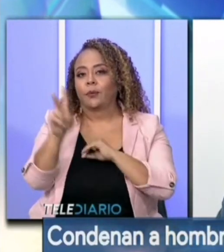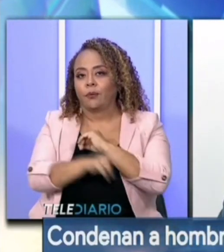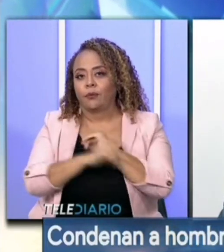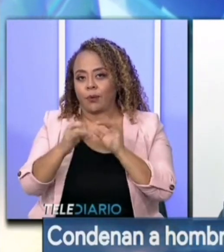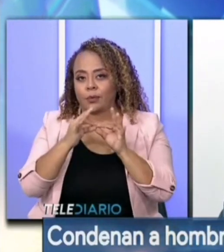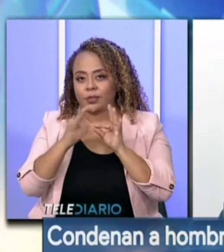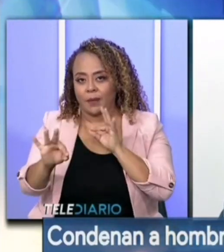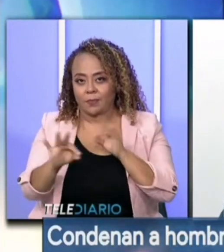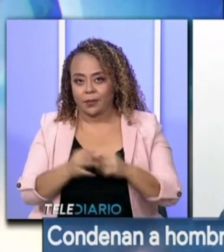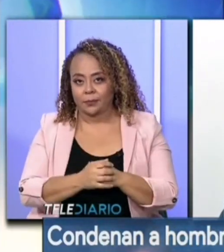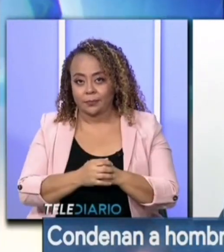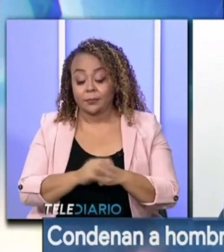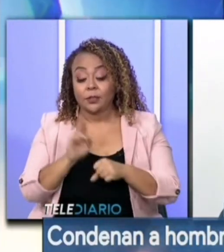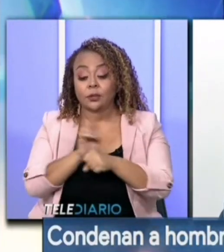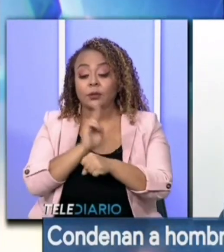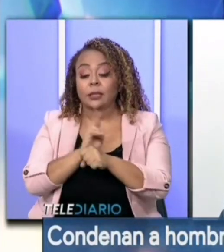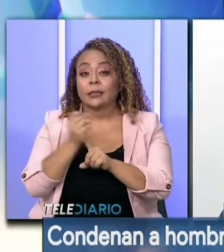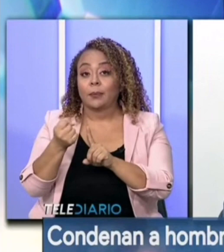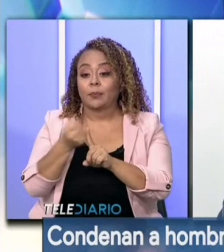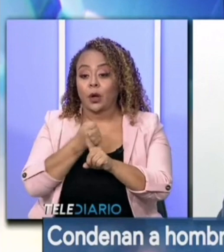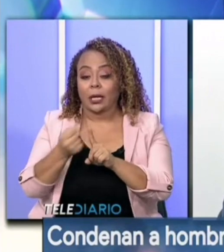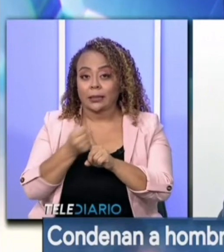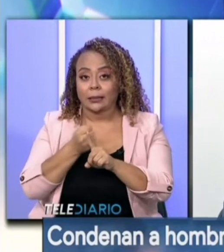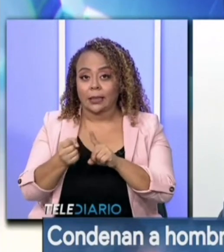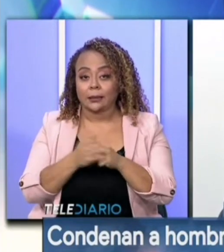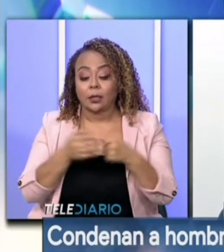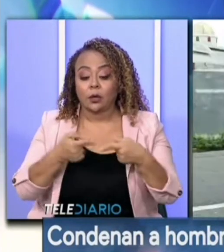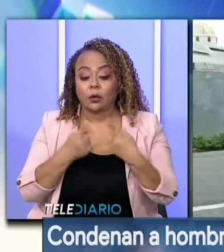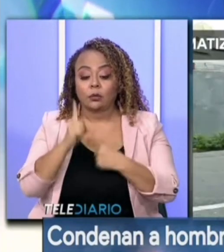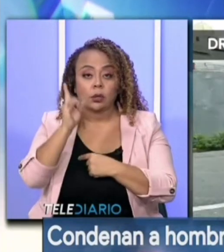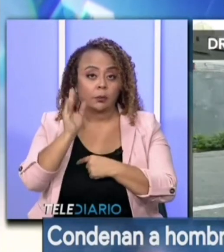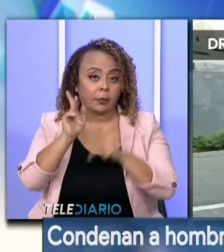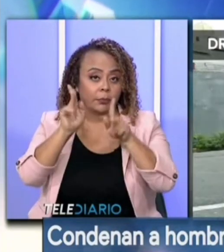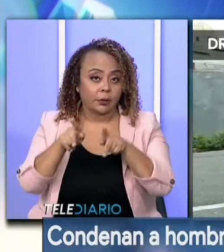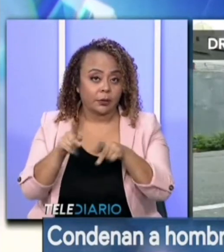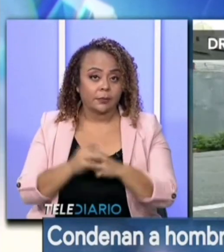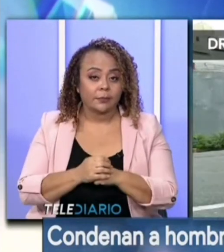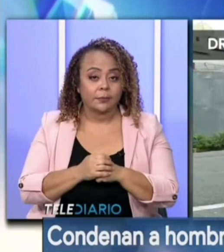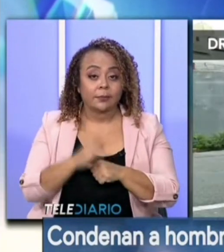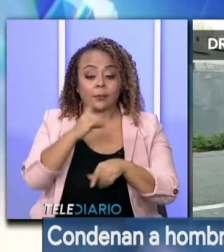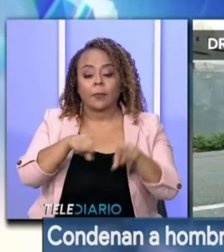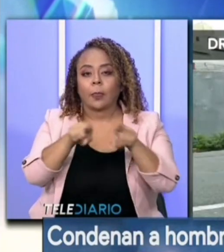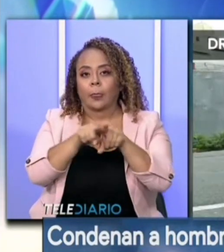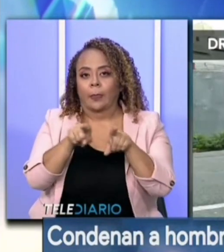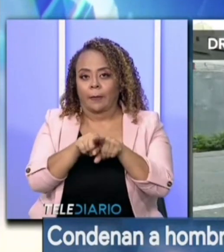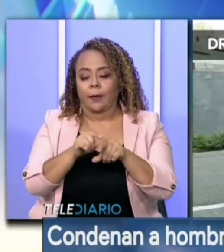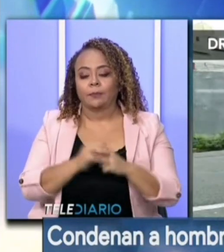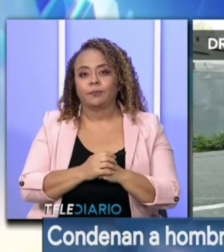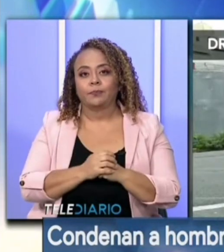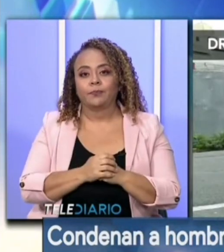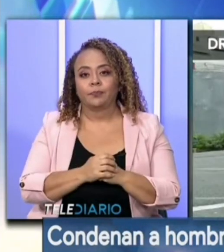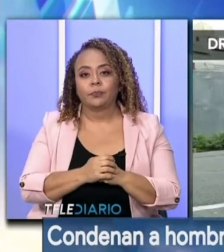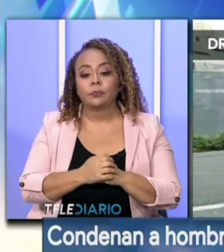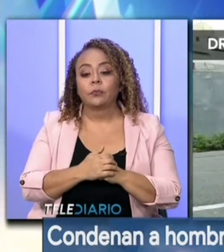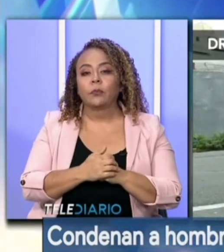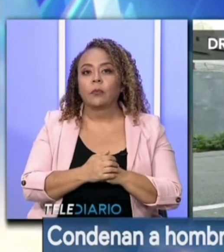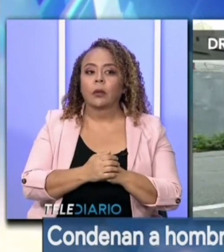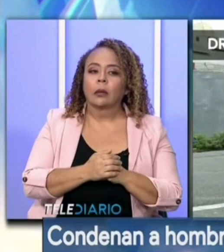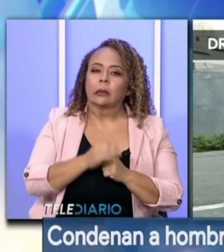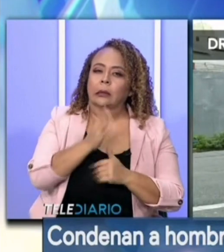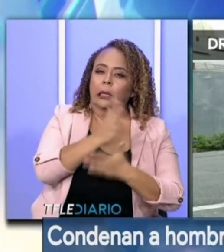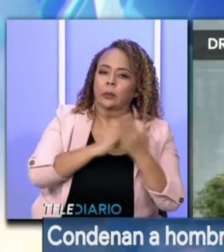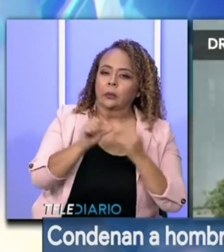simple en el cual se utiliza violencia en contra de una persona cuya bien concurre. Hubo otro